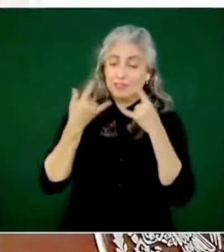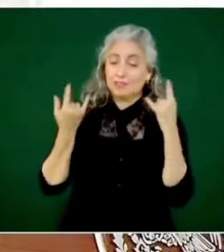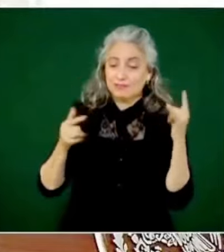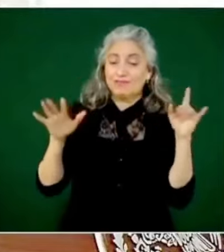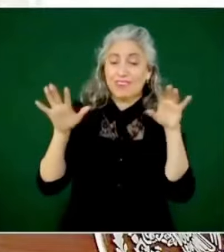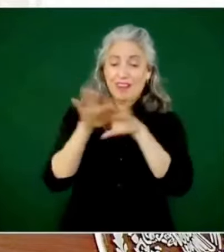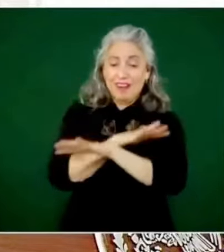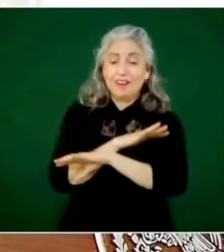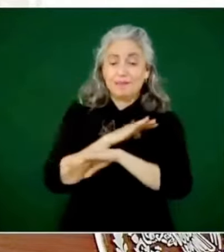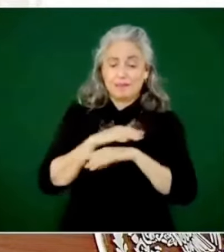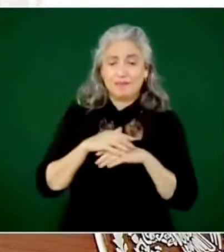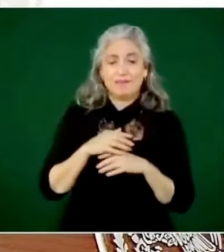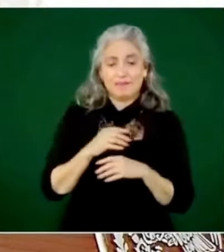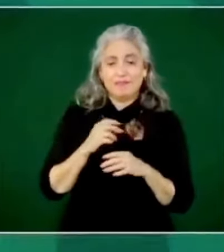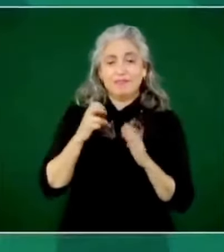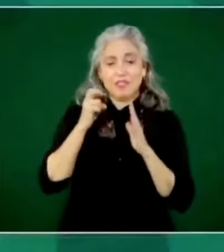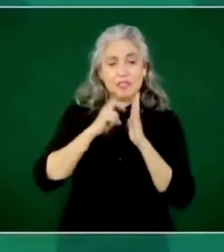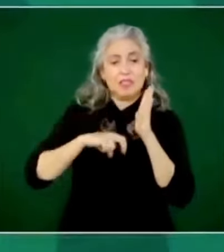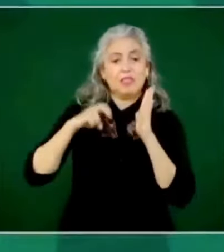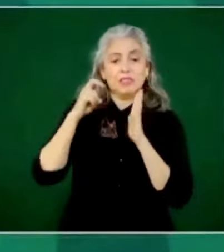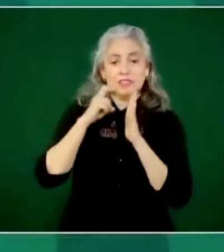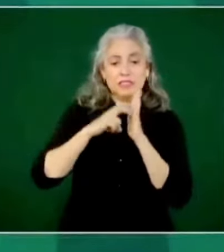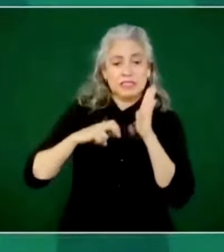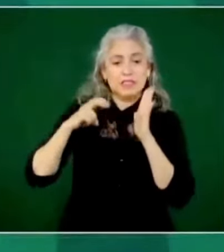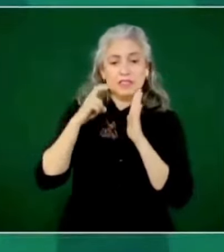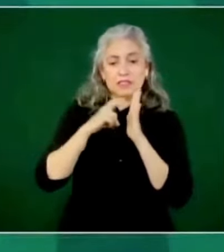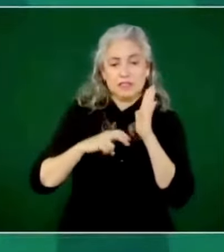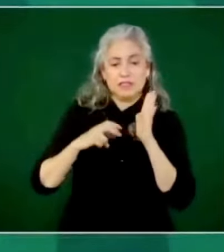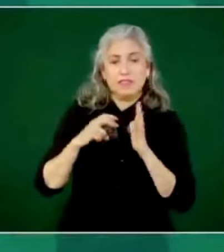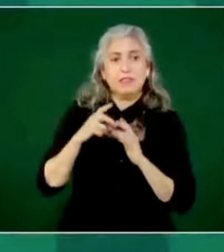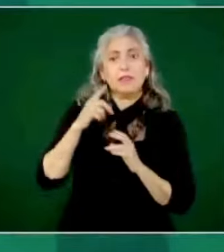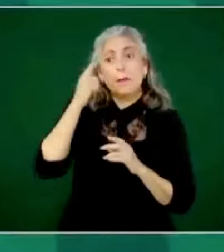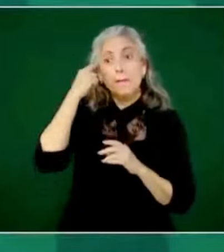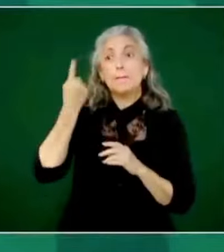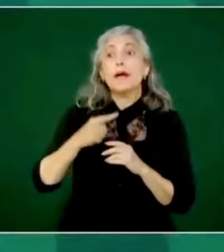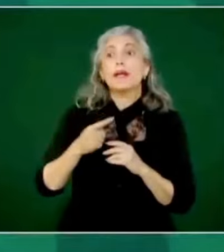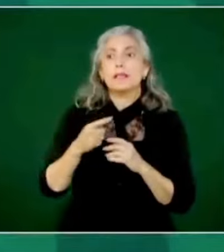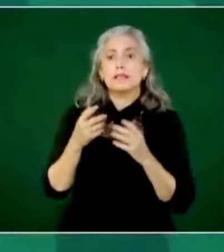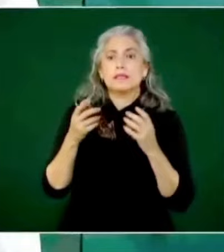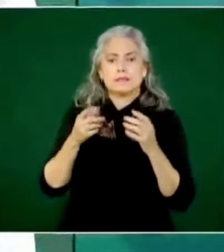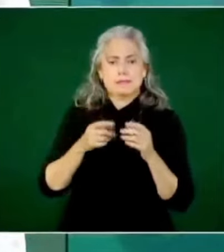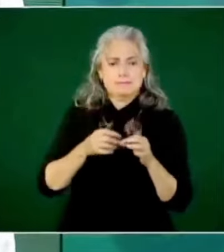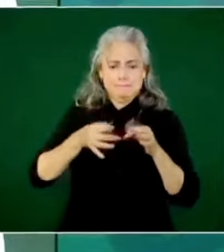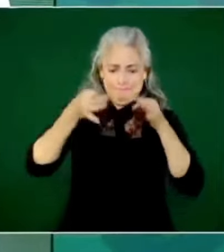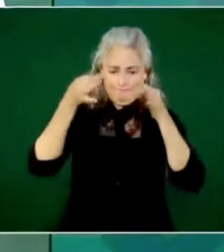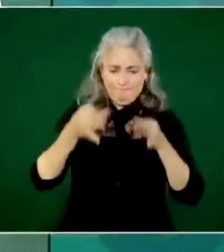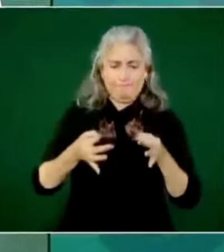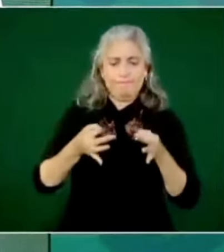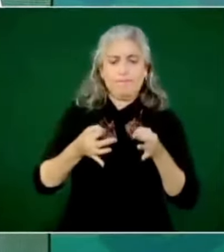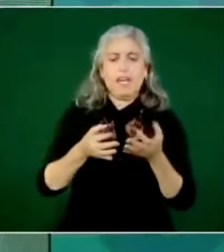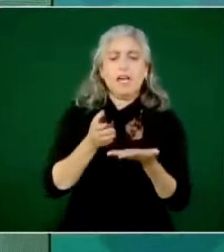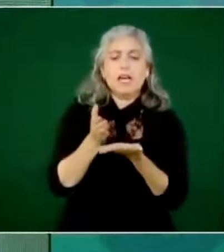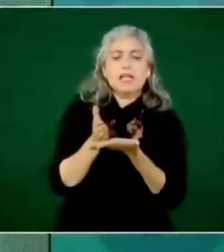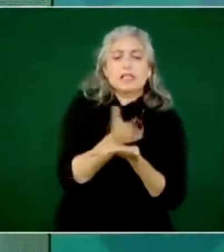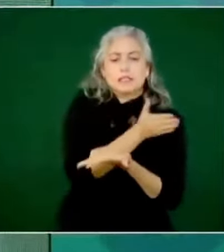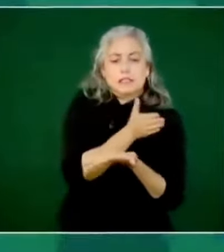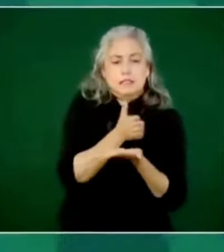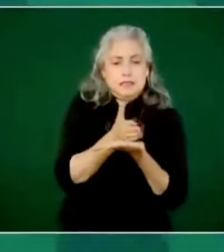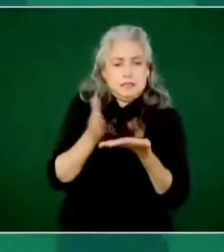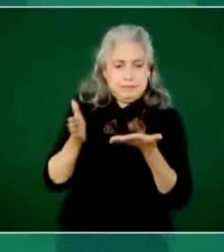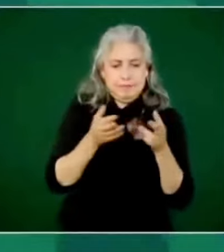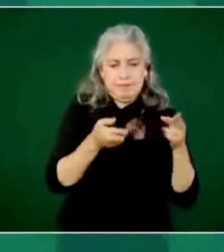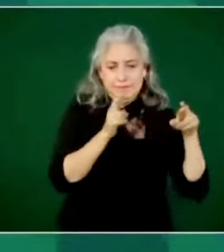las cuales establecieron la separación entre la Iglesia y el Estado y